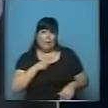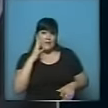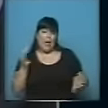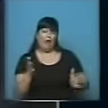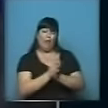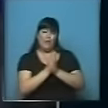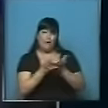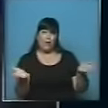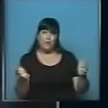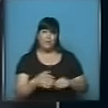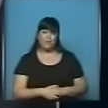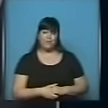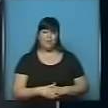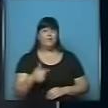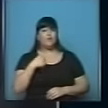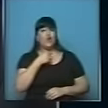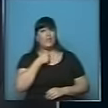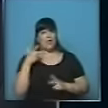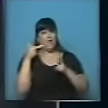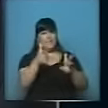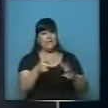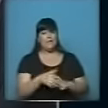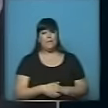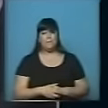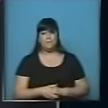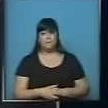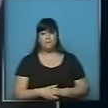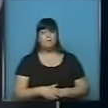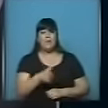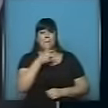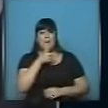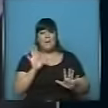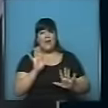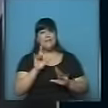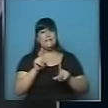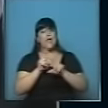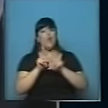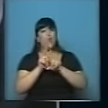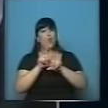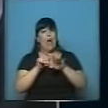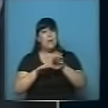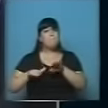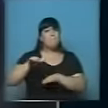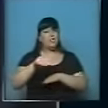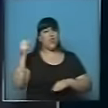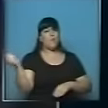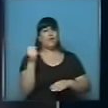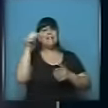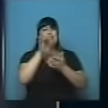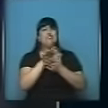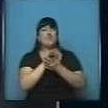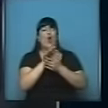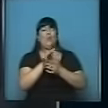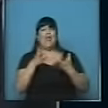por favor, yo quiero decirte que me parece que es un paso adelante que han dado con la fertilización asistida en la